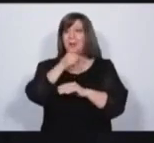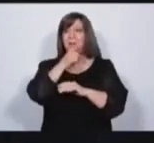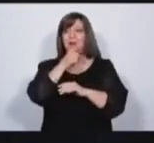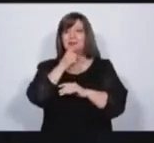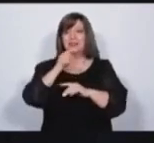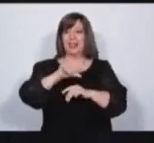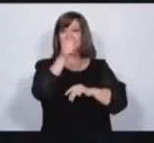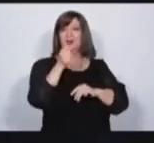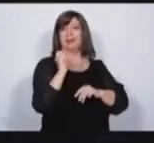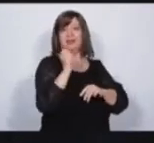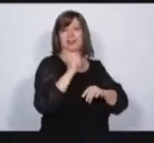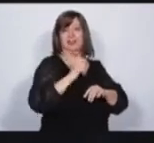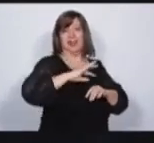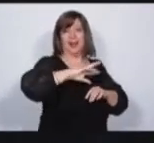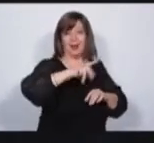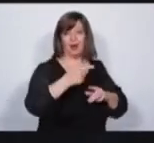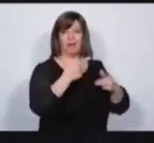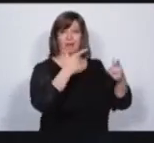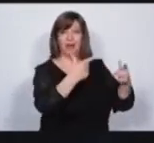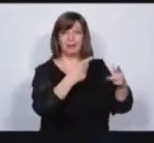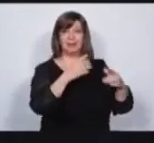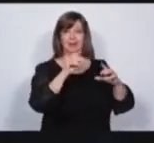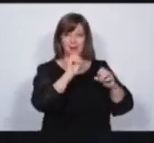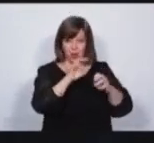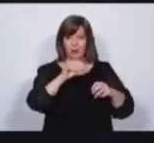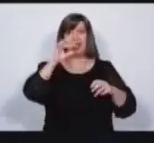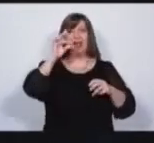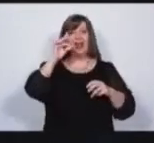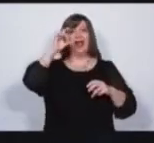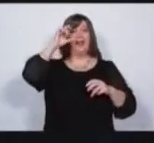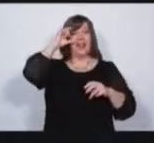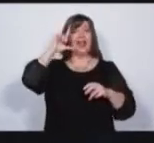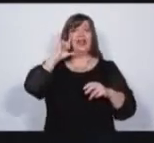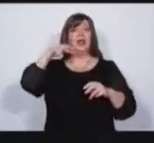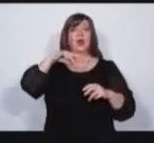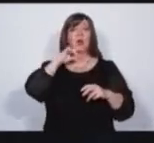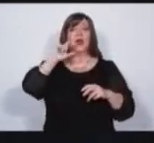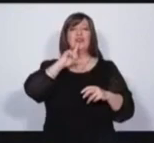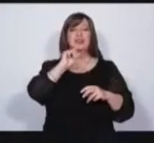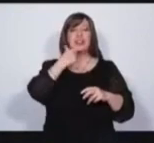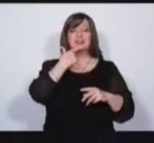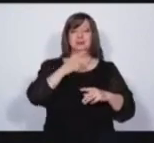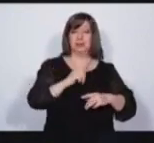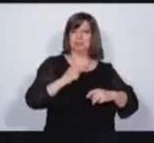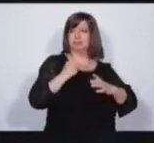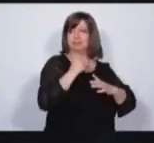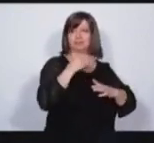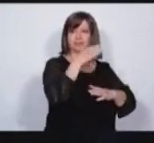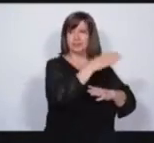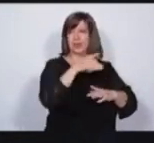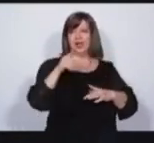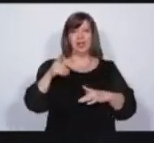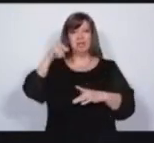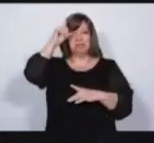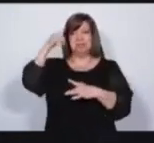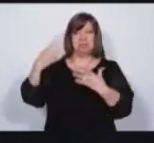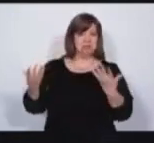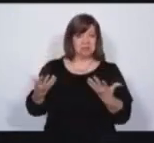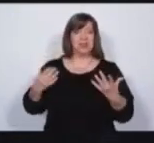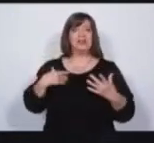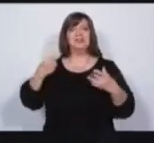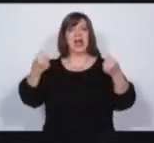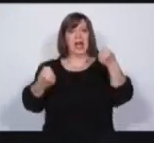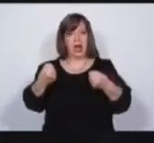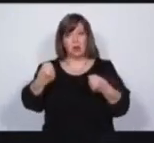delincuentes. Pero mientras tanto mantenemos privilegios que no es posible seguirlos manteniendo. Autos